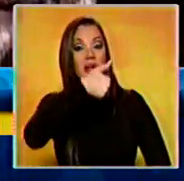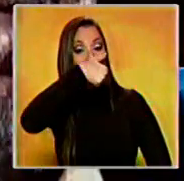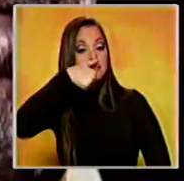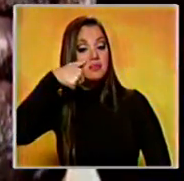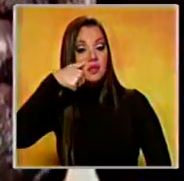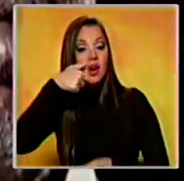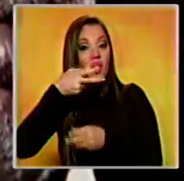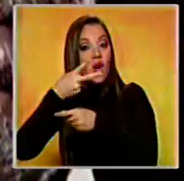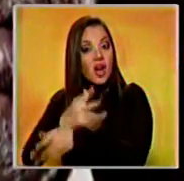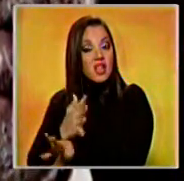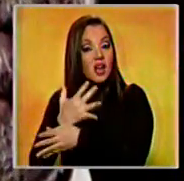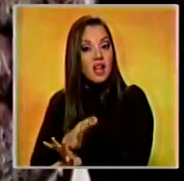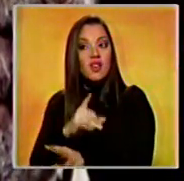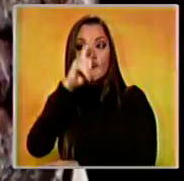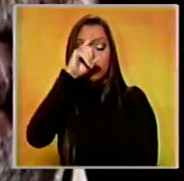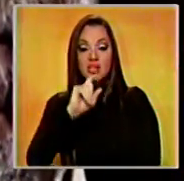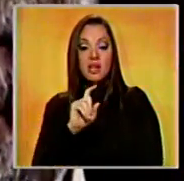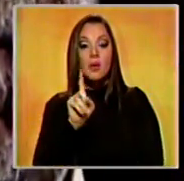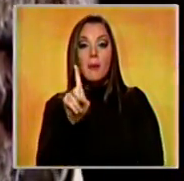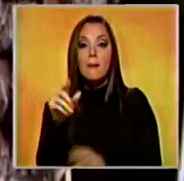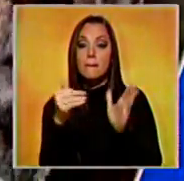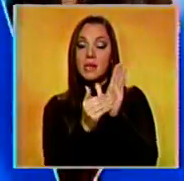y violado en los años 70.